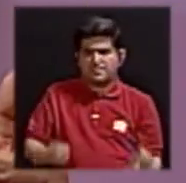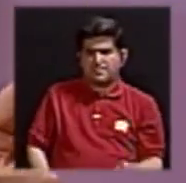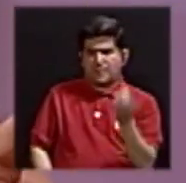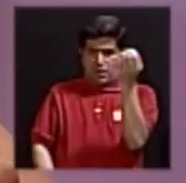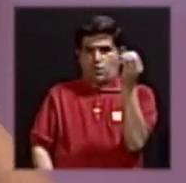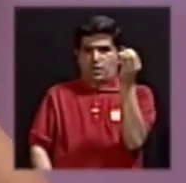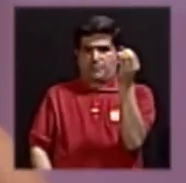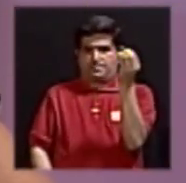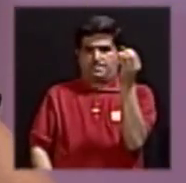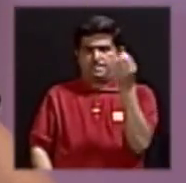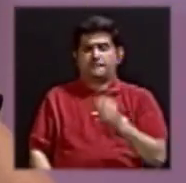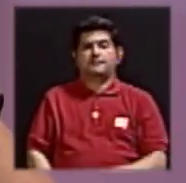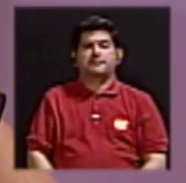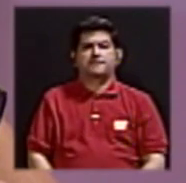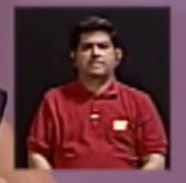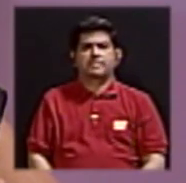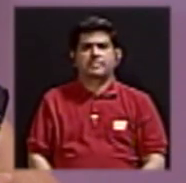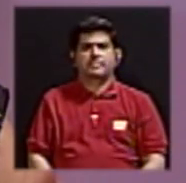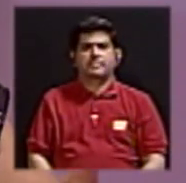¿verdad?